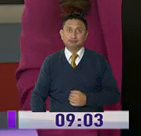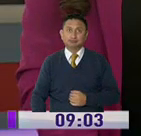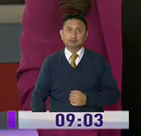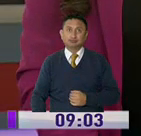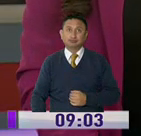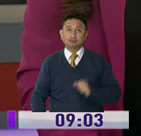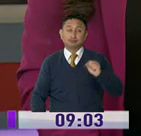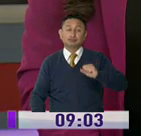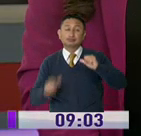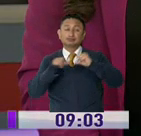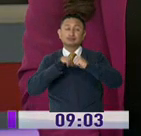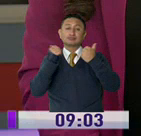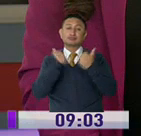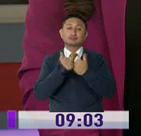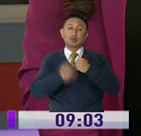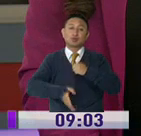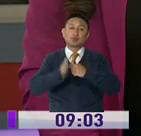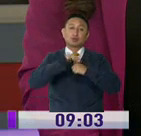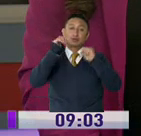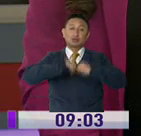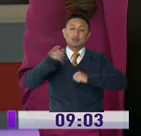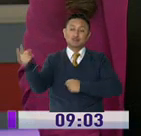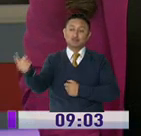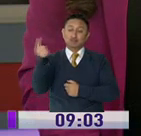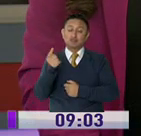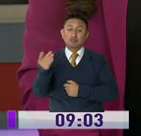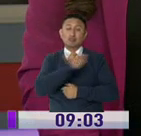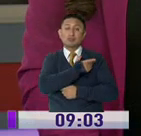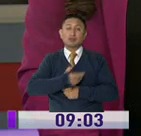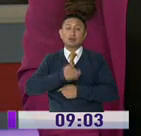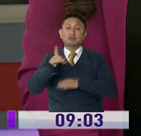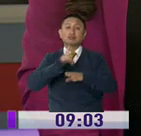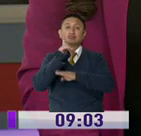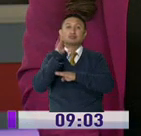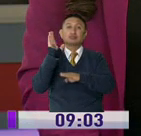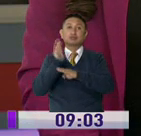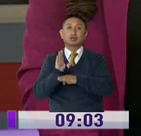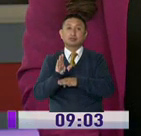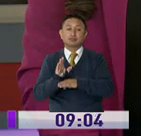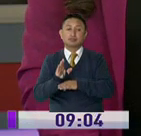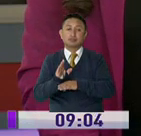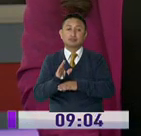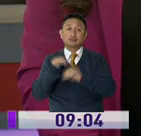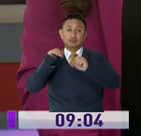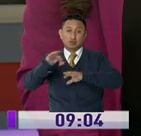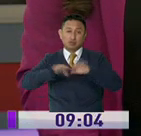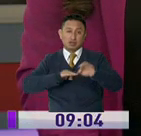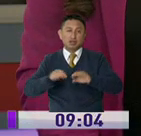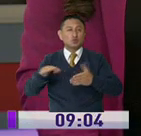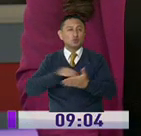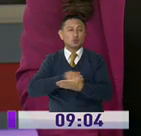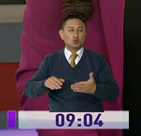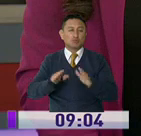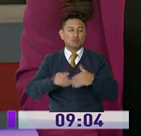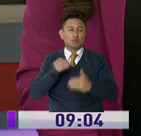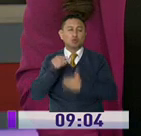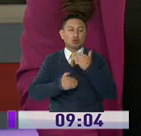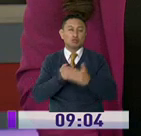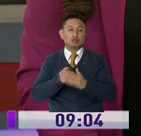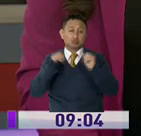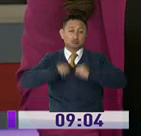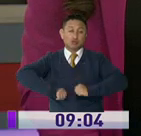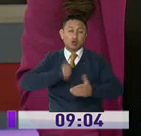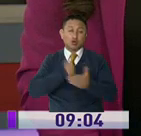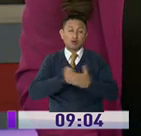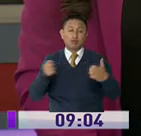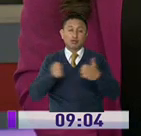Y la Asamblea Nacional recibió la comparecencia del presidente del directorio del IES, Paul Granda, para aclarar dudas sobre el proceso de adquisición de